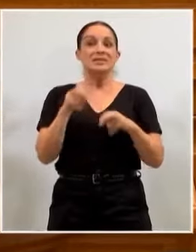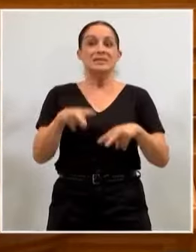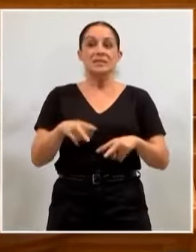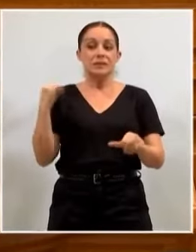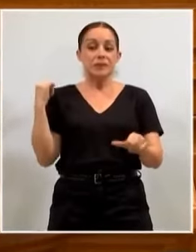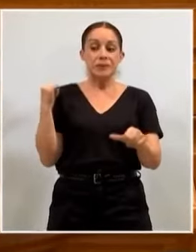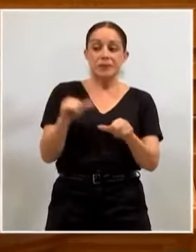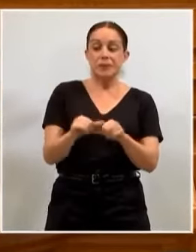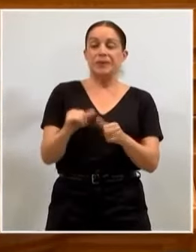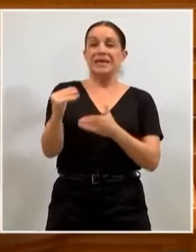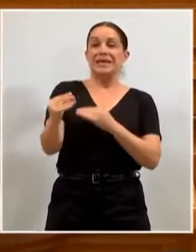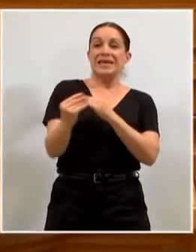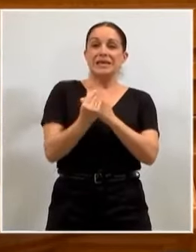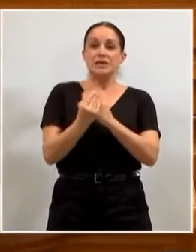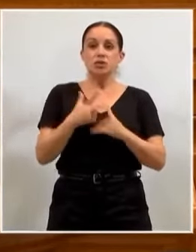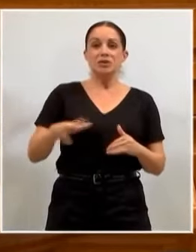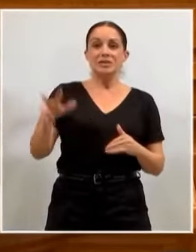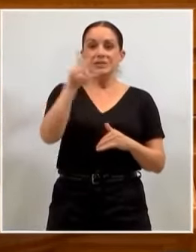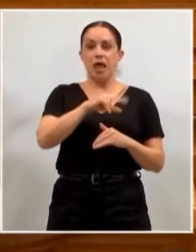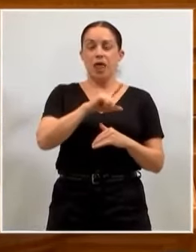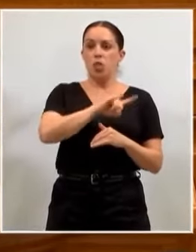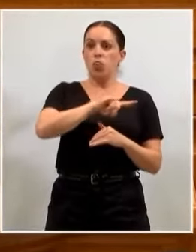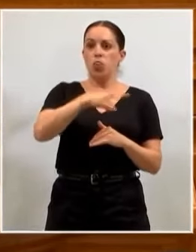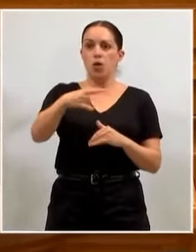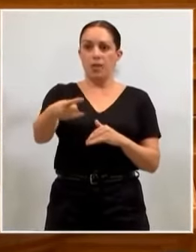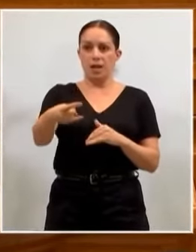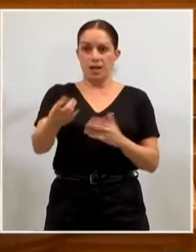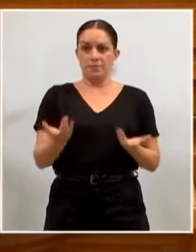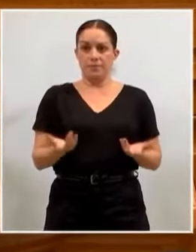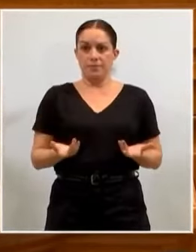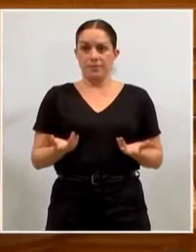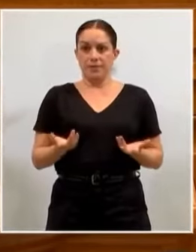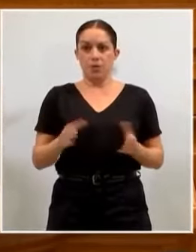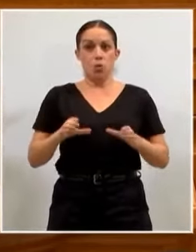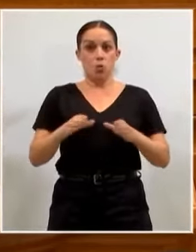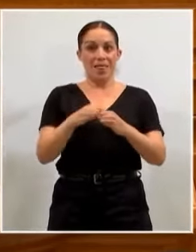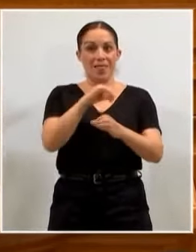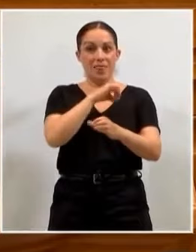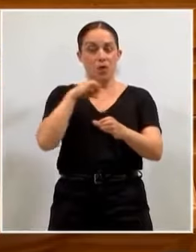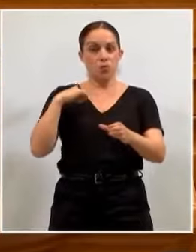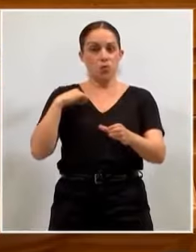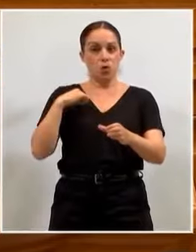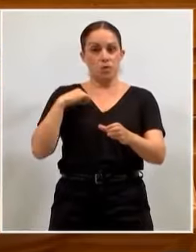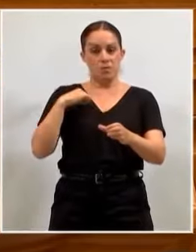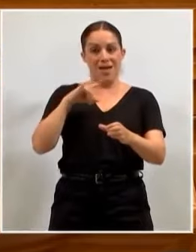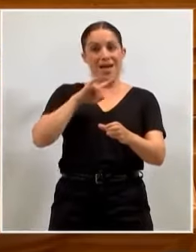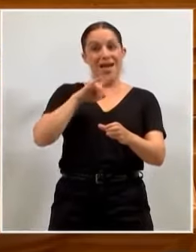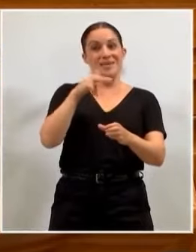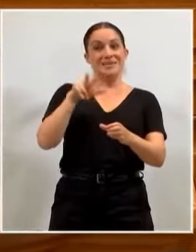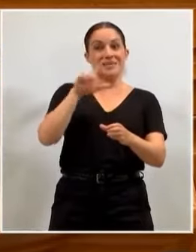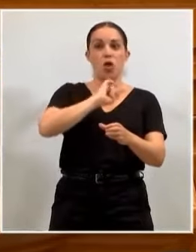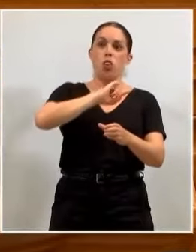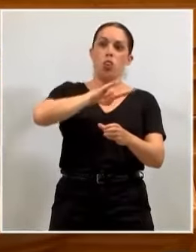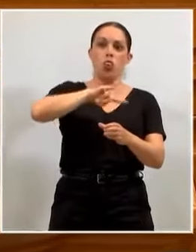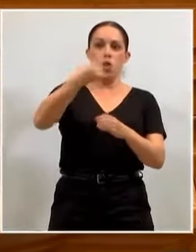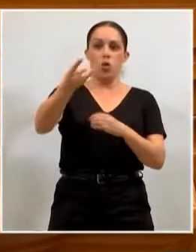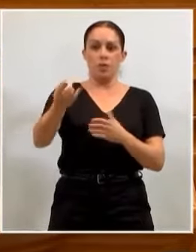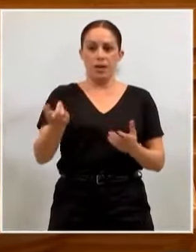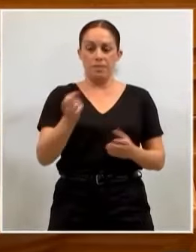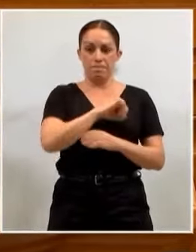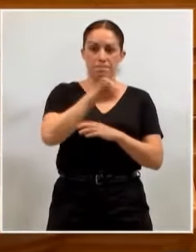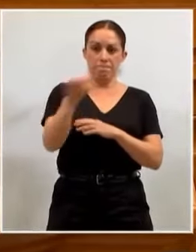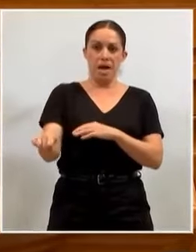ingresos del Estado han crecido el doble que los ingresos de las comunidades autónomas. Es decir, la brecha entre lo que se queda el Estado